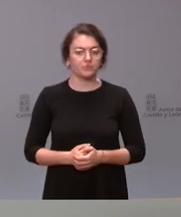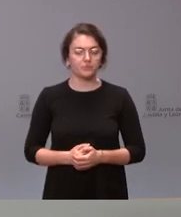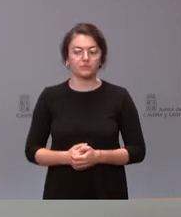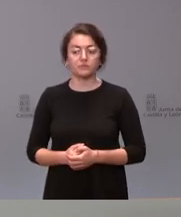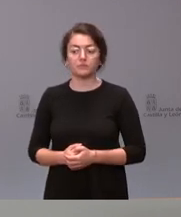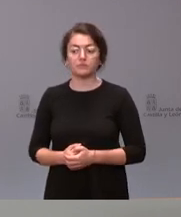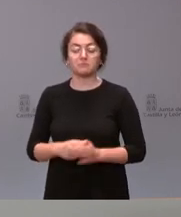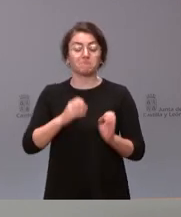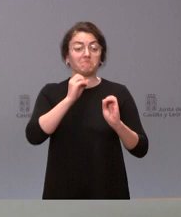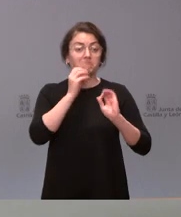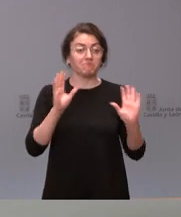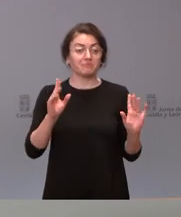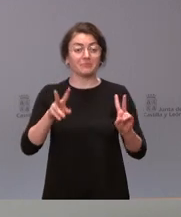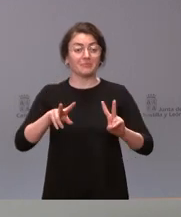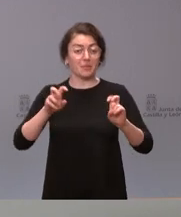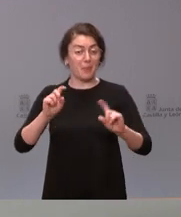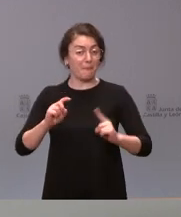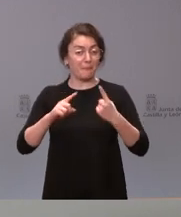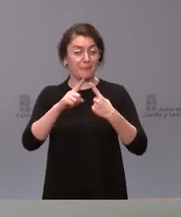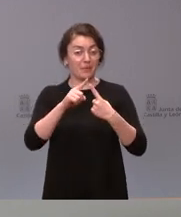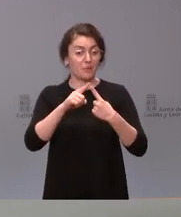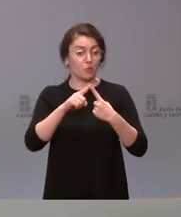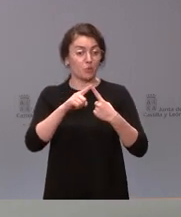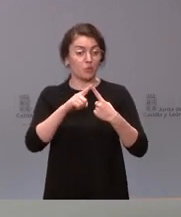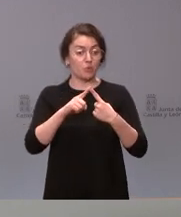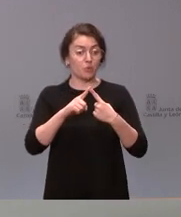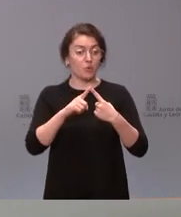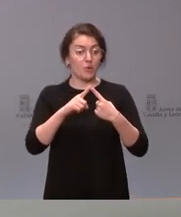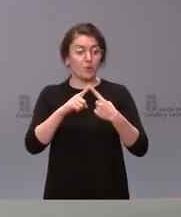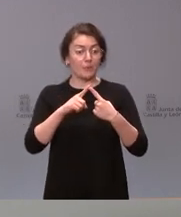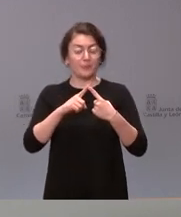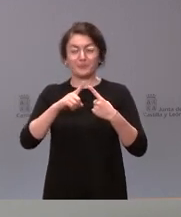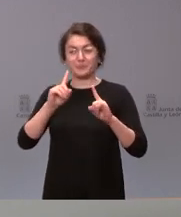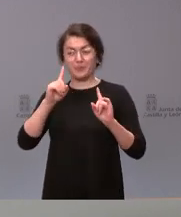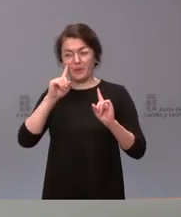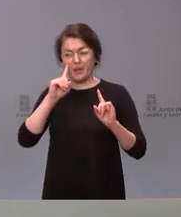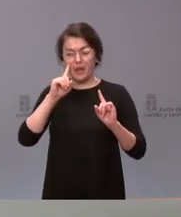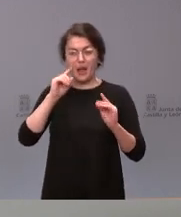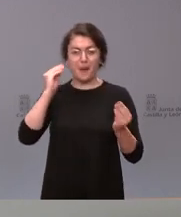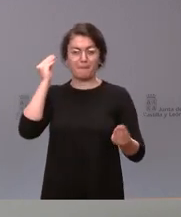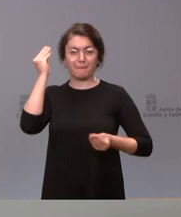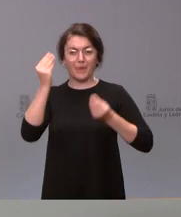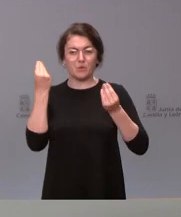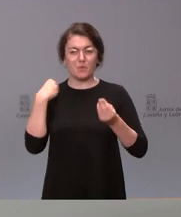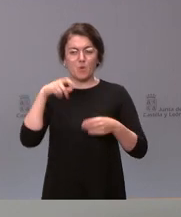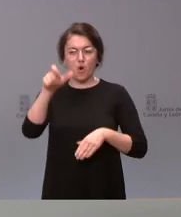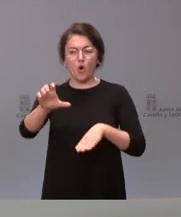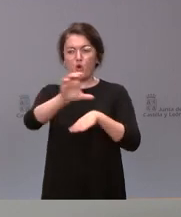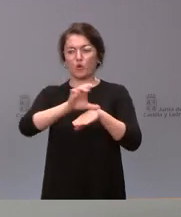Bueno, sobre los primeros aspectos, no creo haber entendido yo al consejero de Industria, Comercio